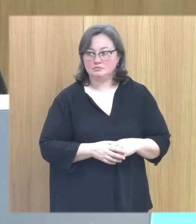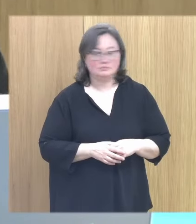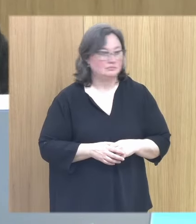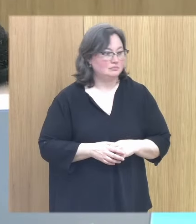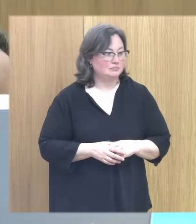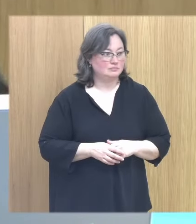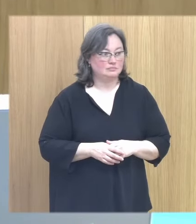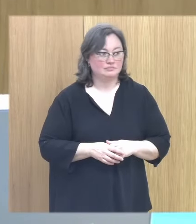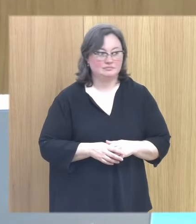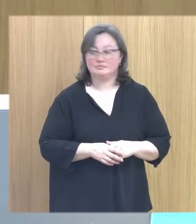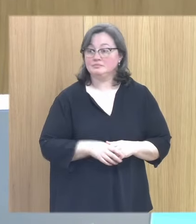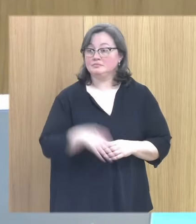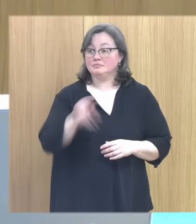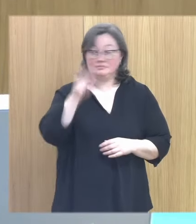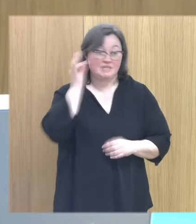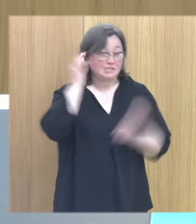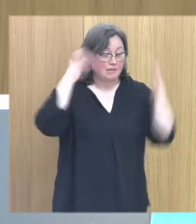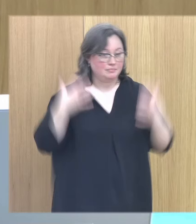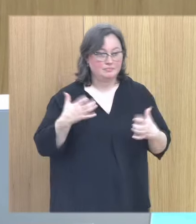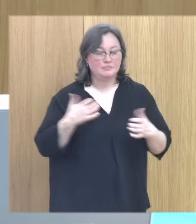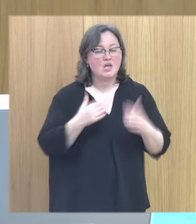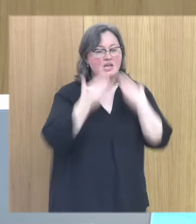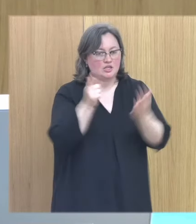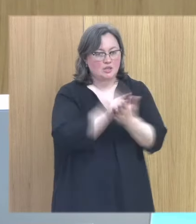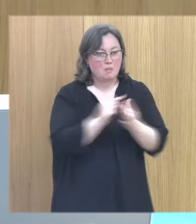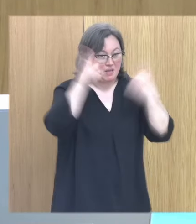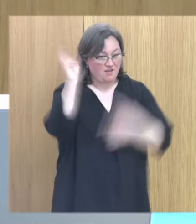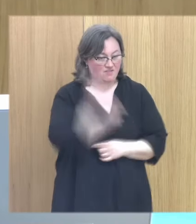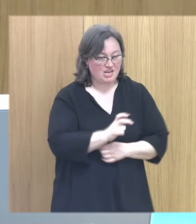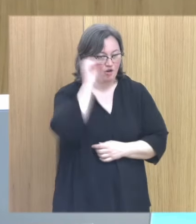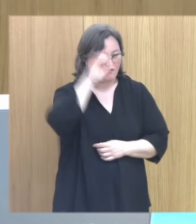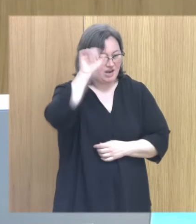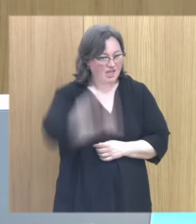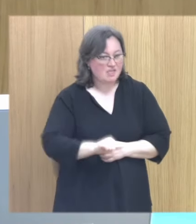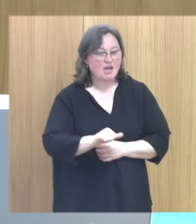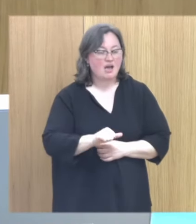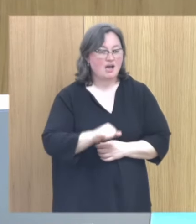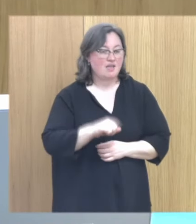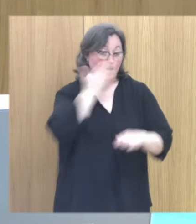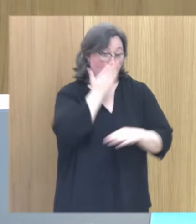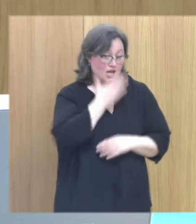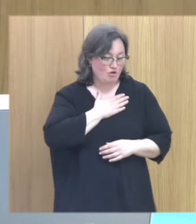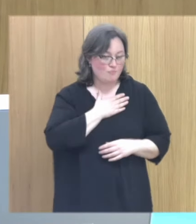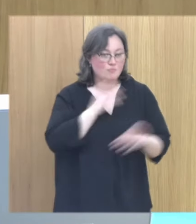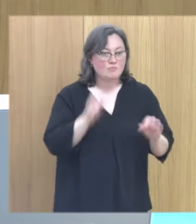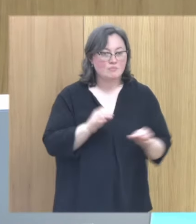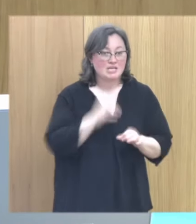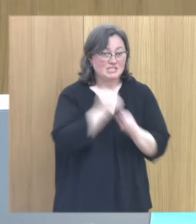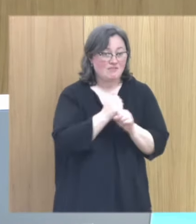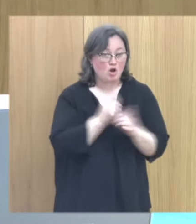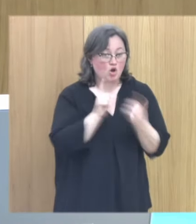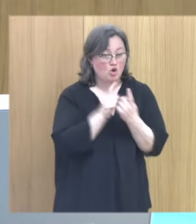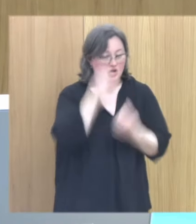vale venga yo no puedo que la vez es la primera vez que he ido aquí a una conferencia y es la primera vez que llevo trabajando